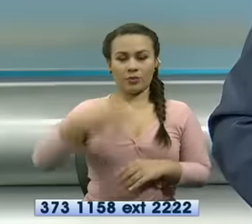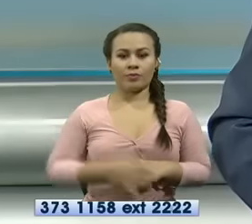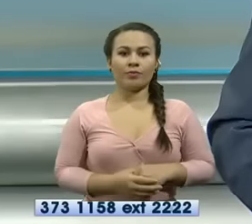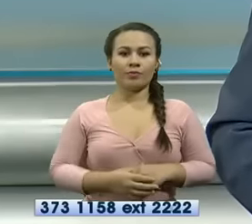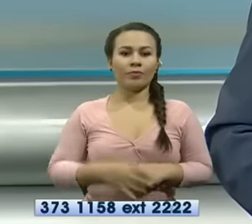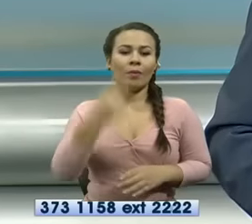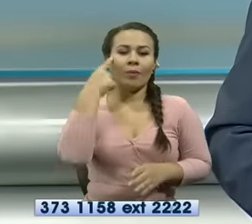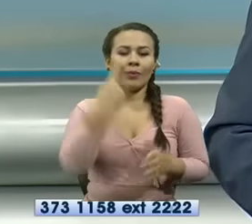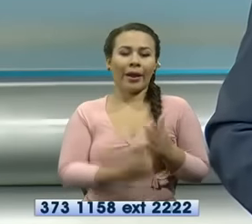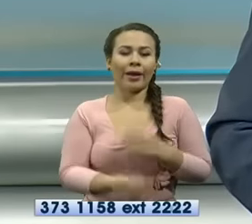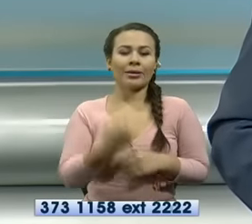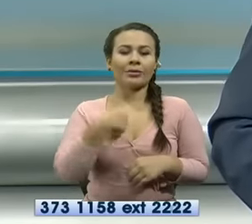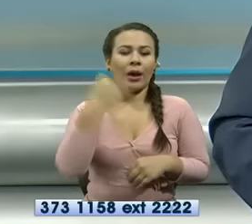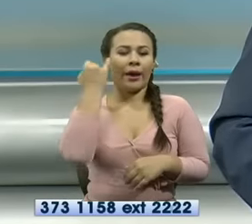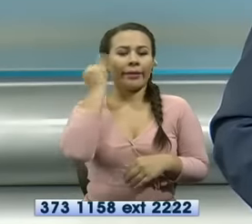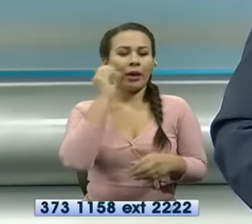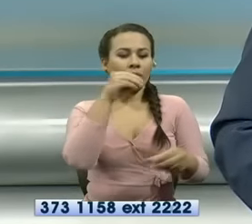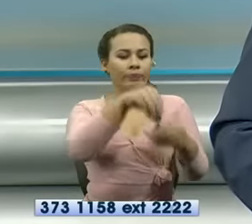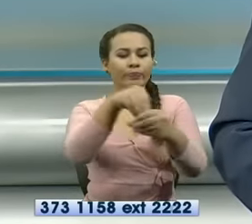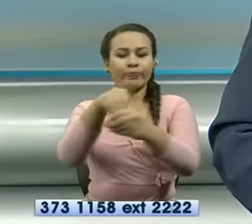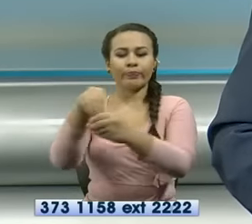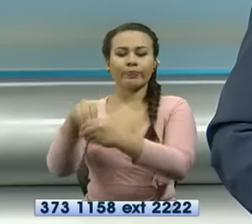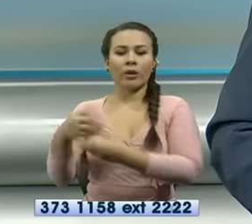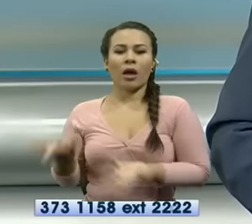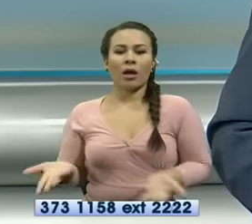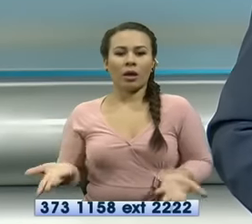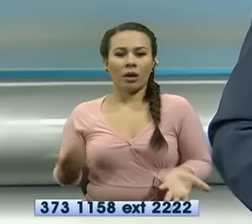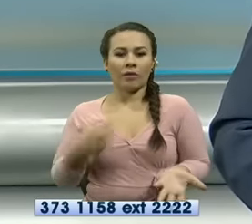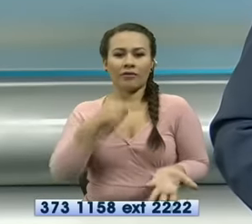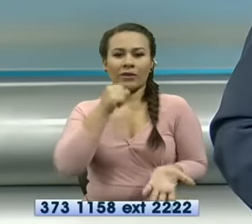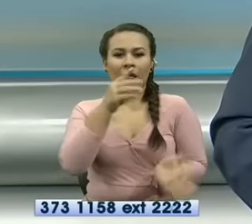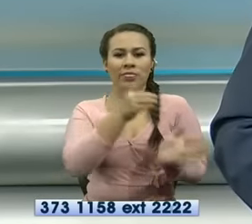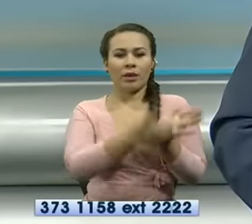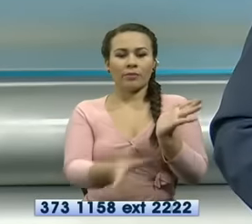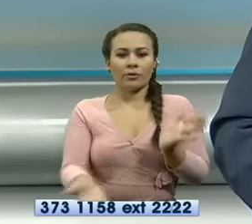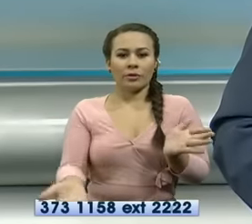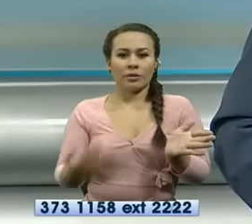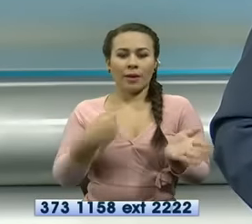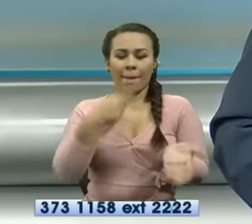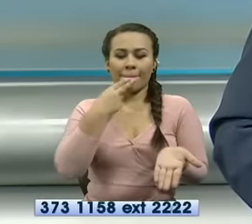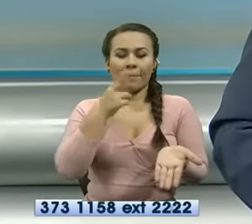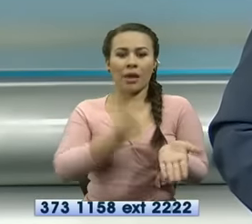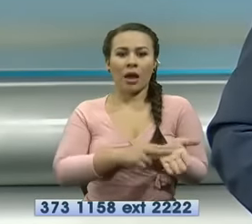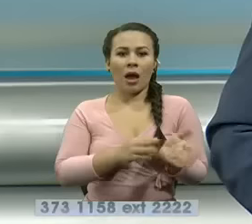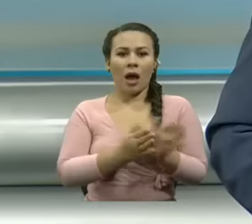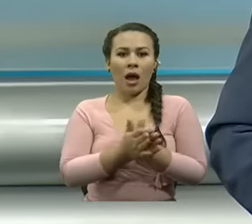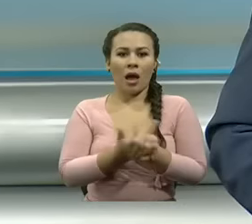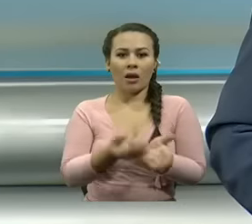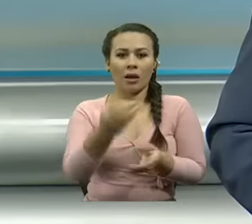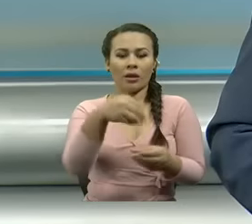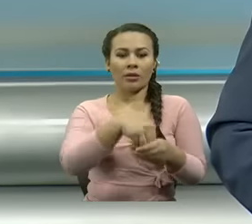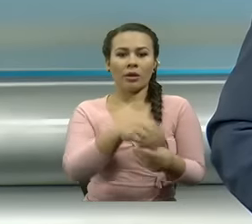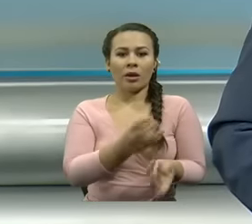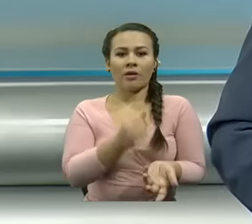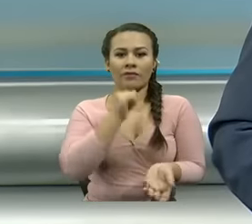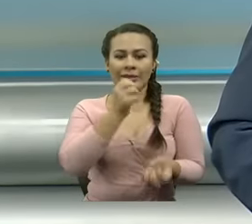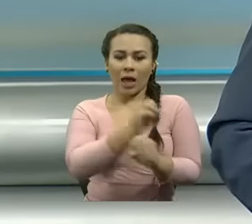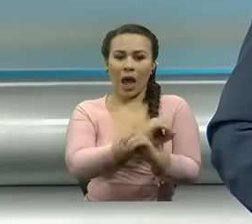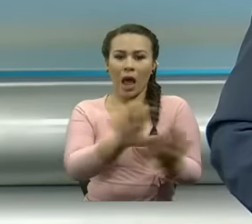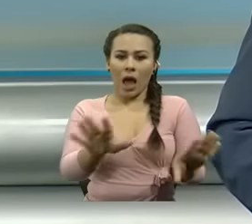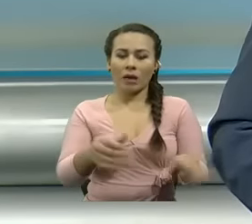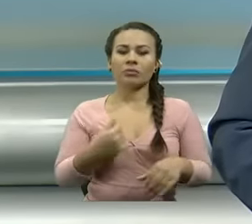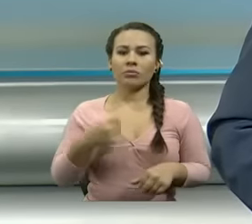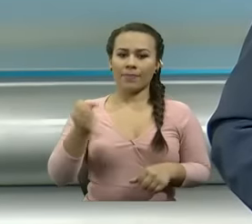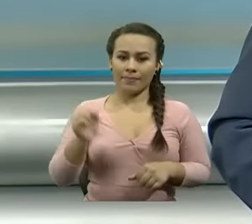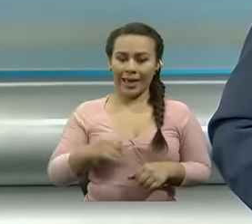vale tener buzones si lo único que se va a hacer es a depositar cartas abandonadas lo ideal es